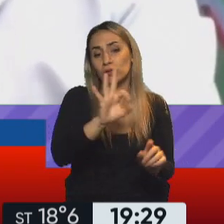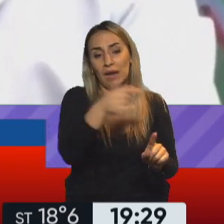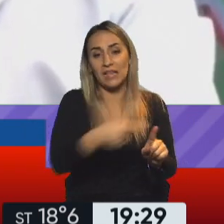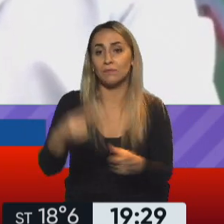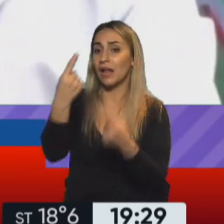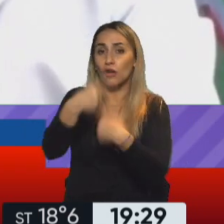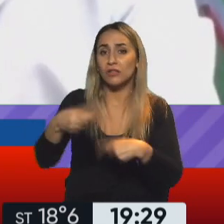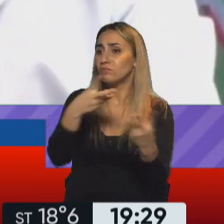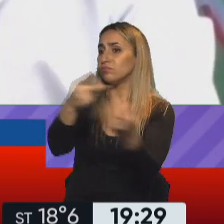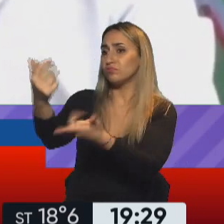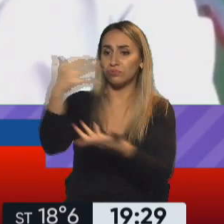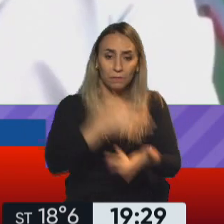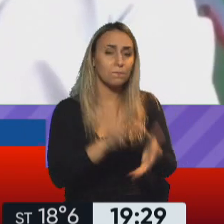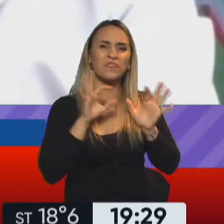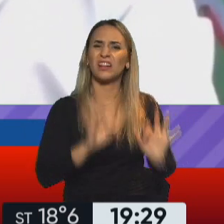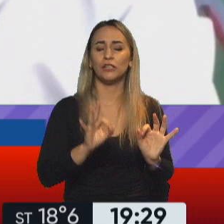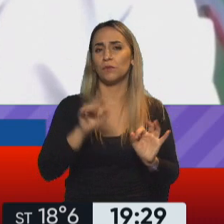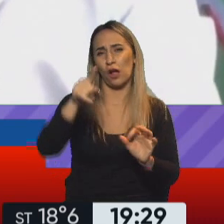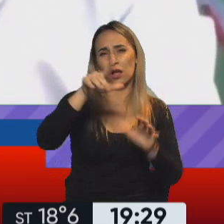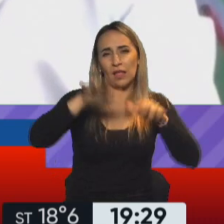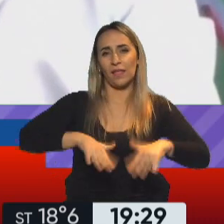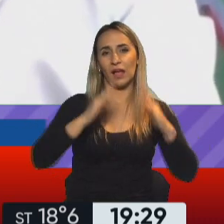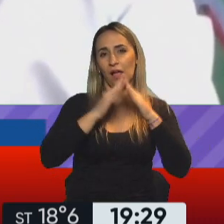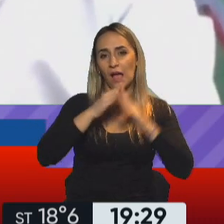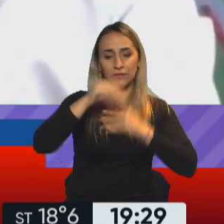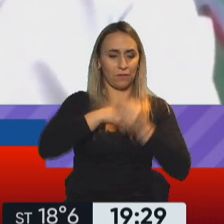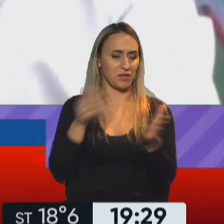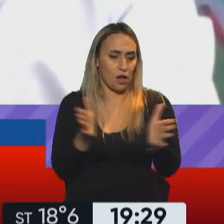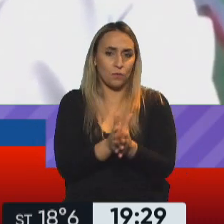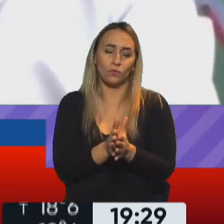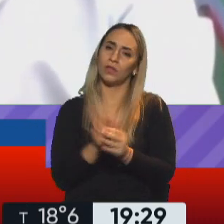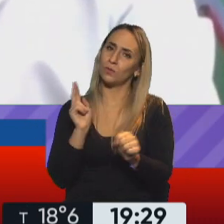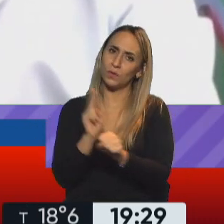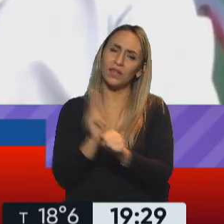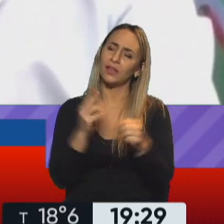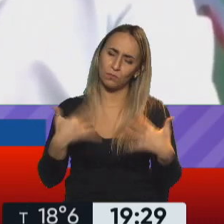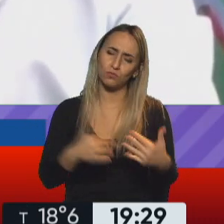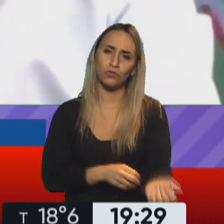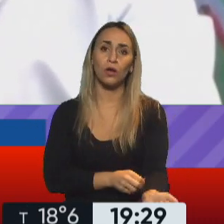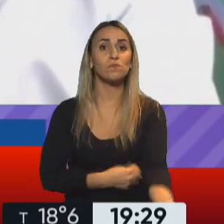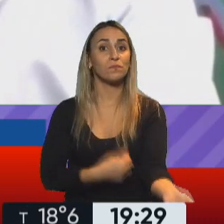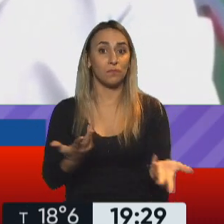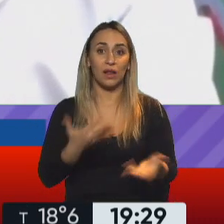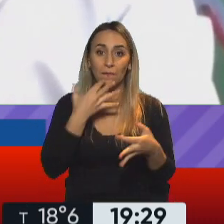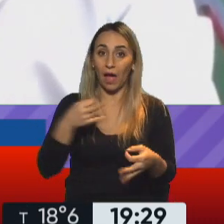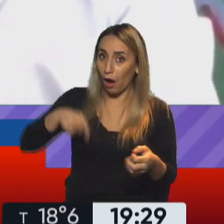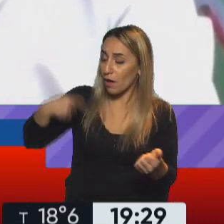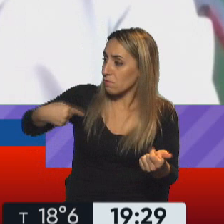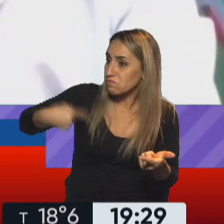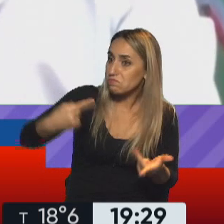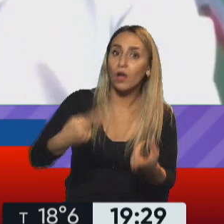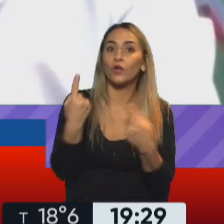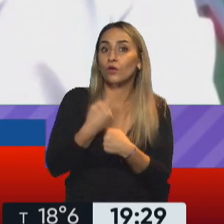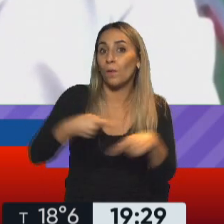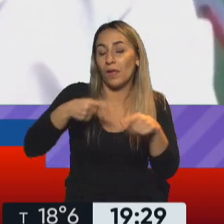recomendación general, aprovechemos, quedémonos con nuestras familias y cuidémonos muchísimo. Estamos teniendo buenas noticias en la Argentina,